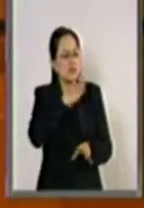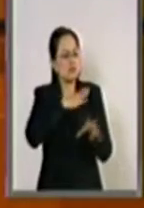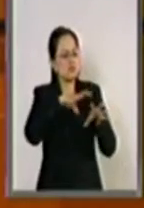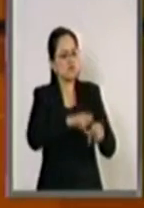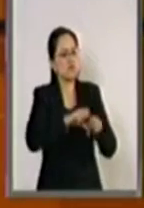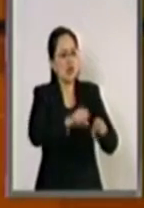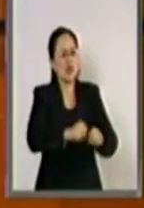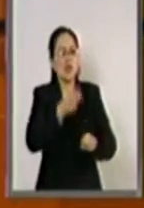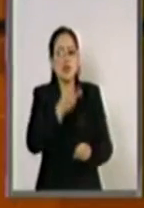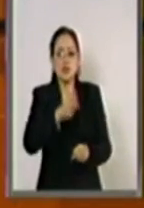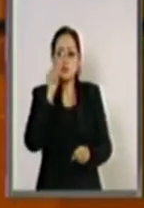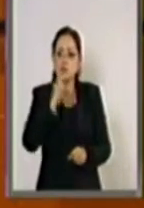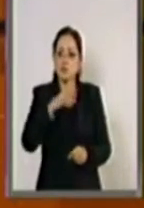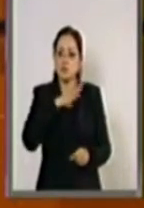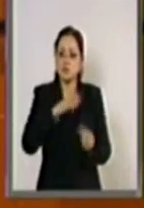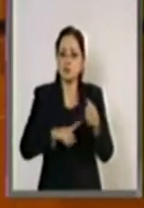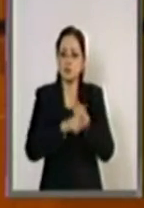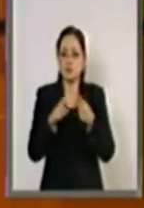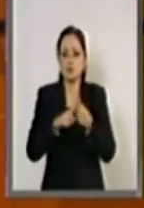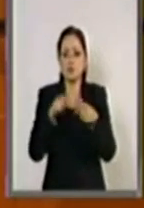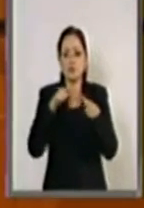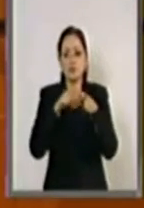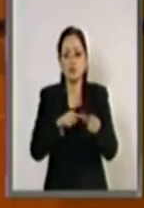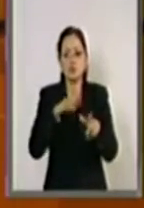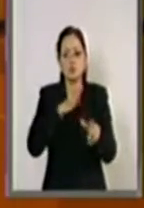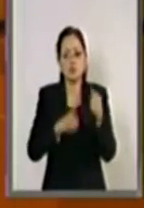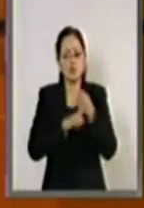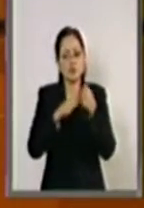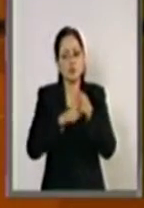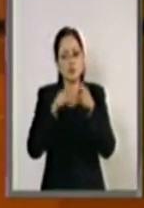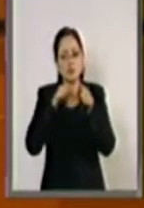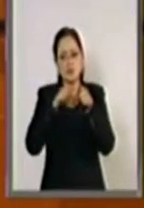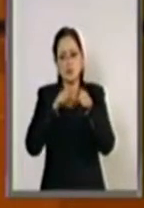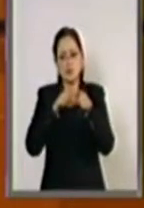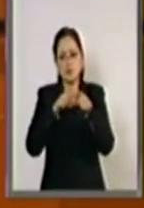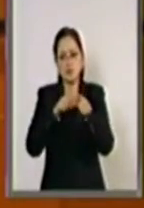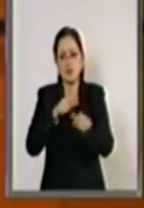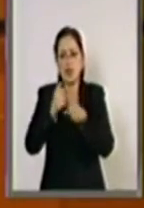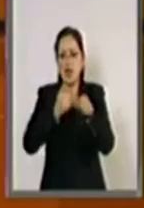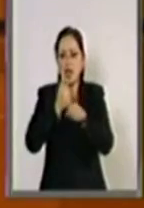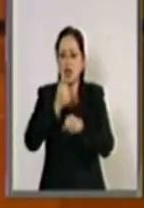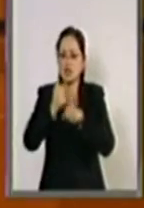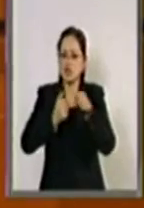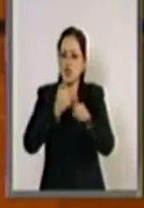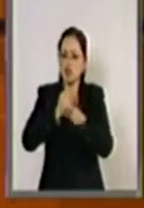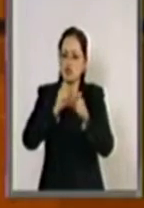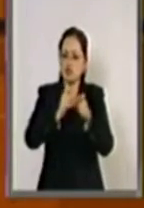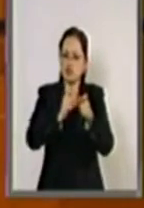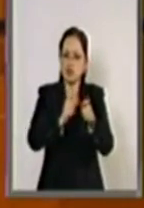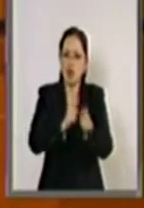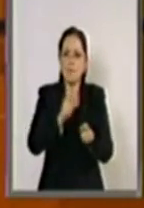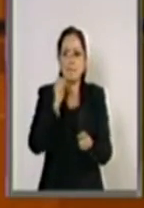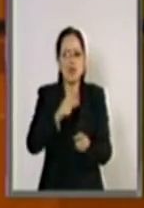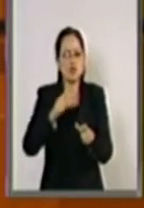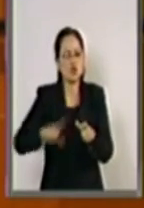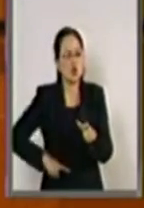el cual este lastre nos ha lastimado a nuestra nación durante muchas generaciones y muchos gobiernos.